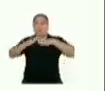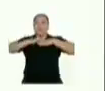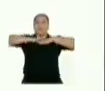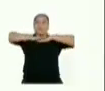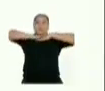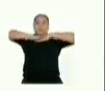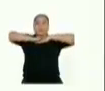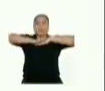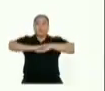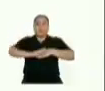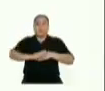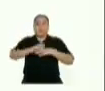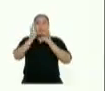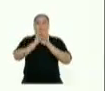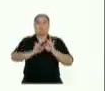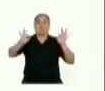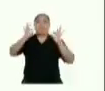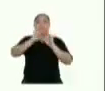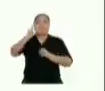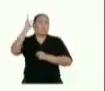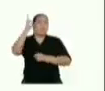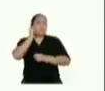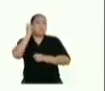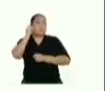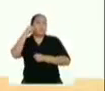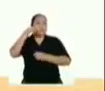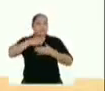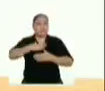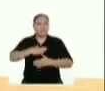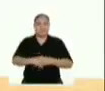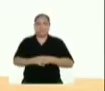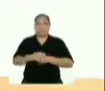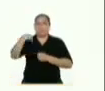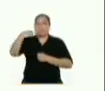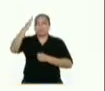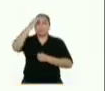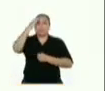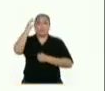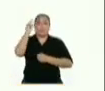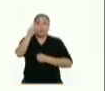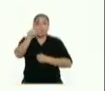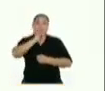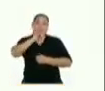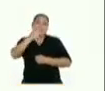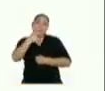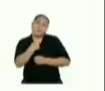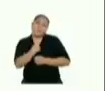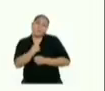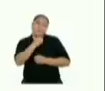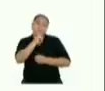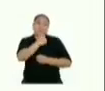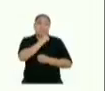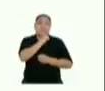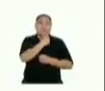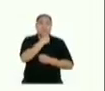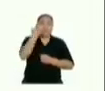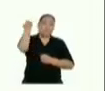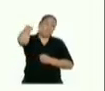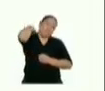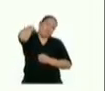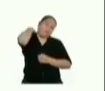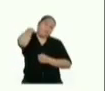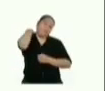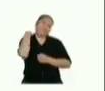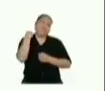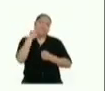relajación y la importancia de escuchar a nuestro cuerpo. Sé que tú, al igual que yo, tenemos algunos dolorcitos por la